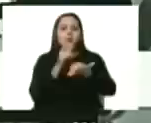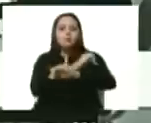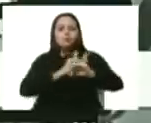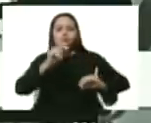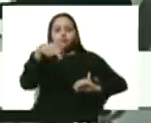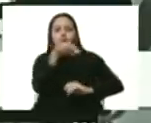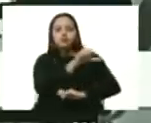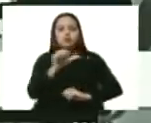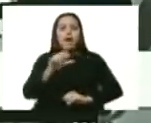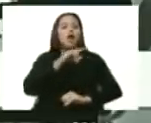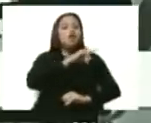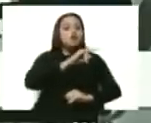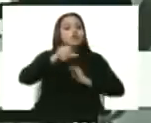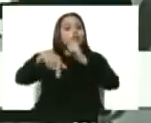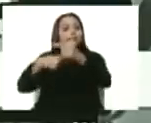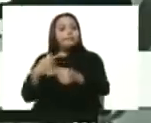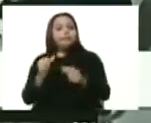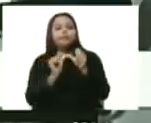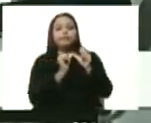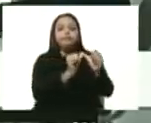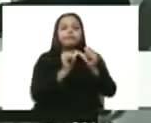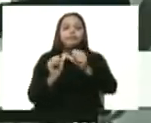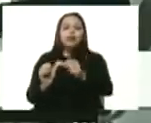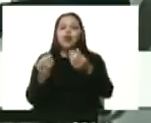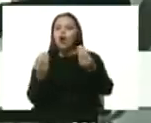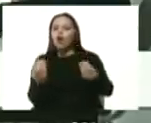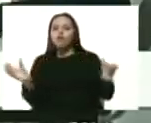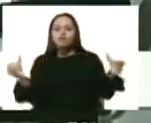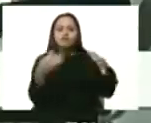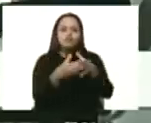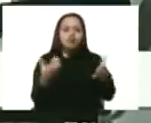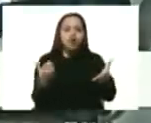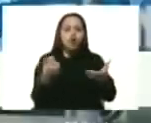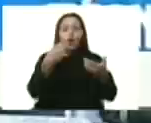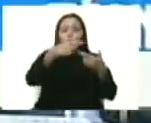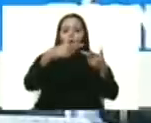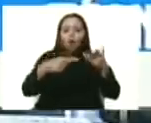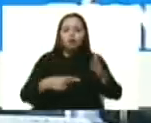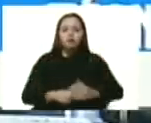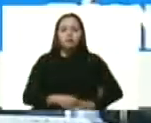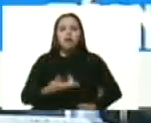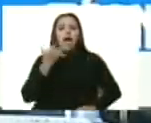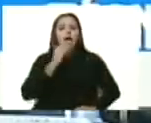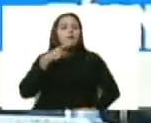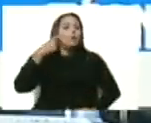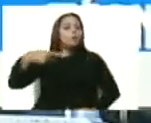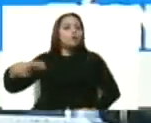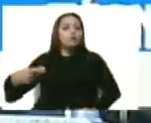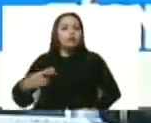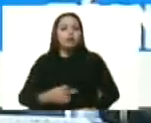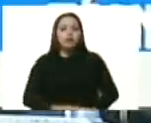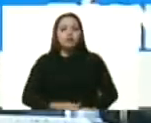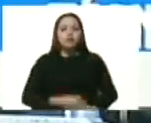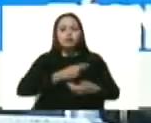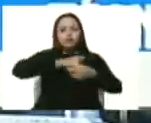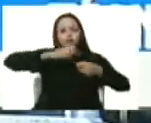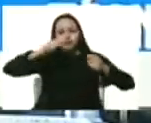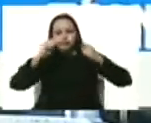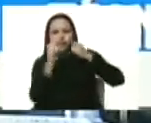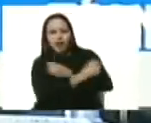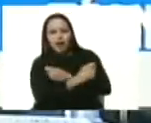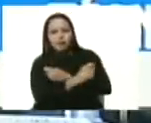El lunes continuaremos viendo otros sectores, como lo dijimos. Estamos en una política de sustitución